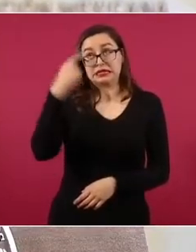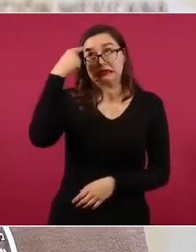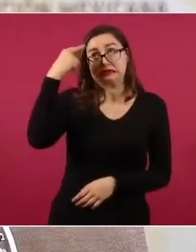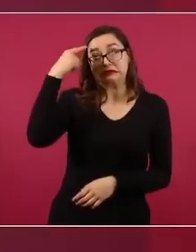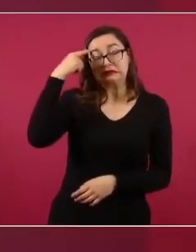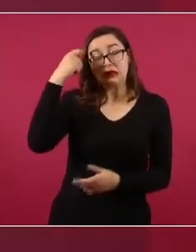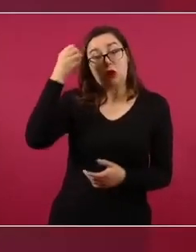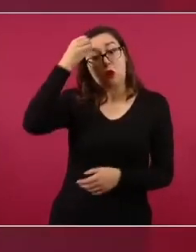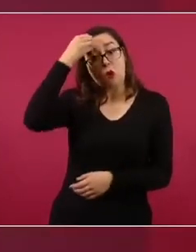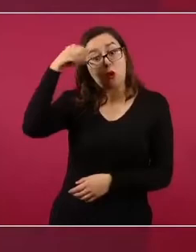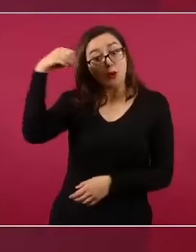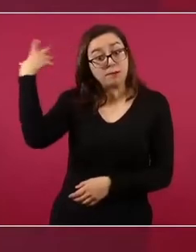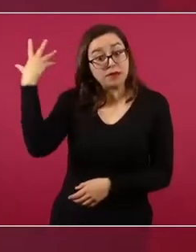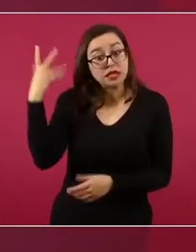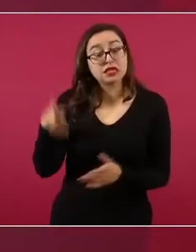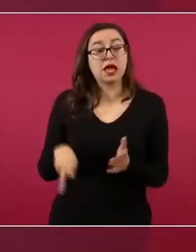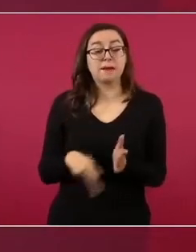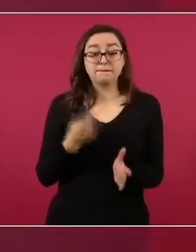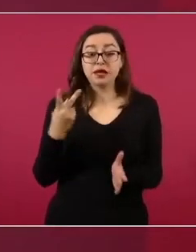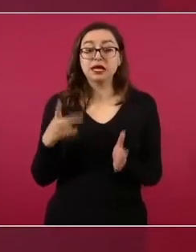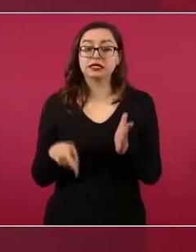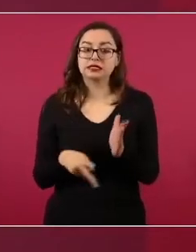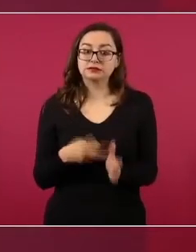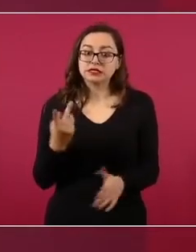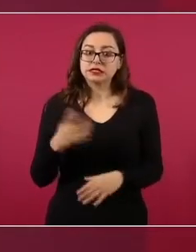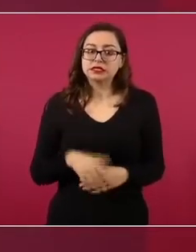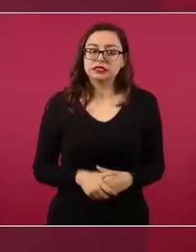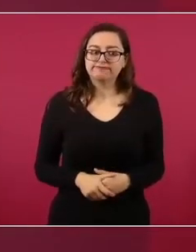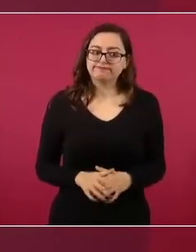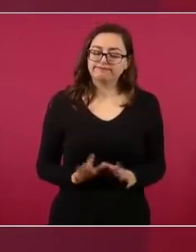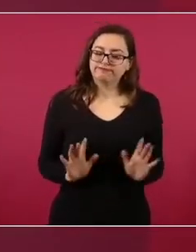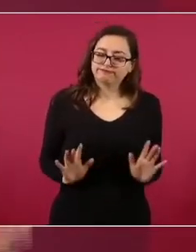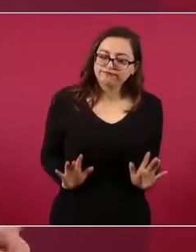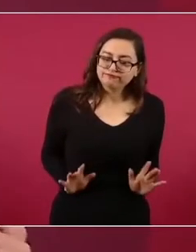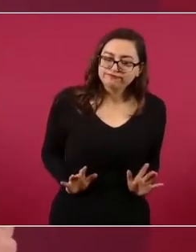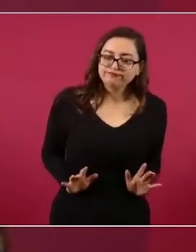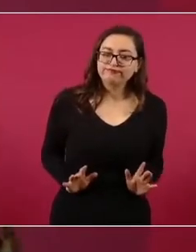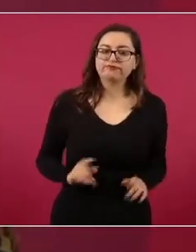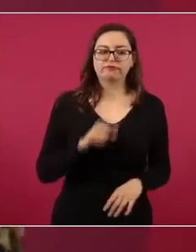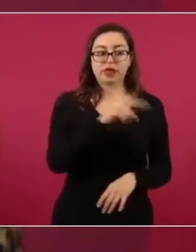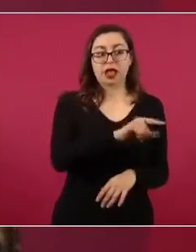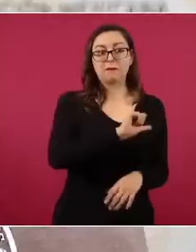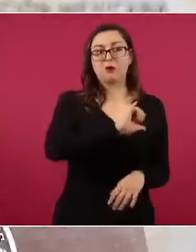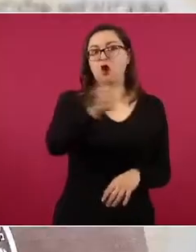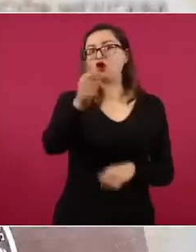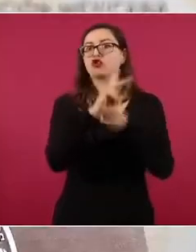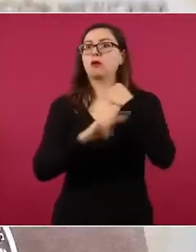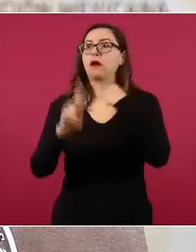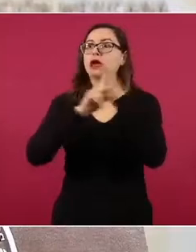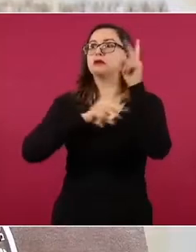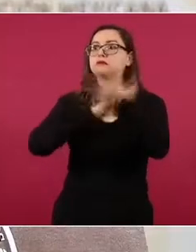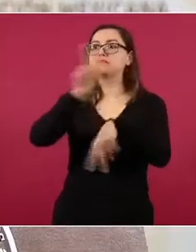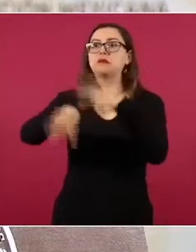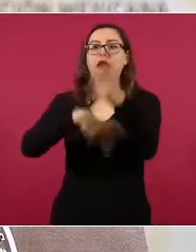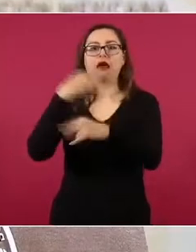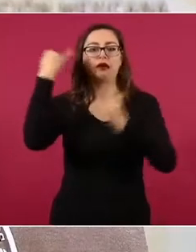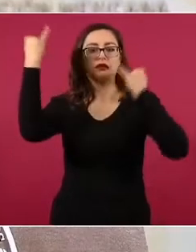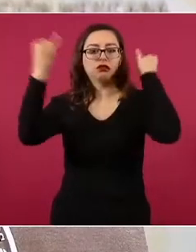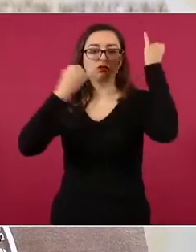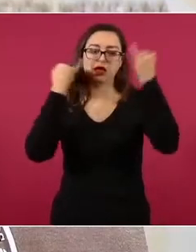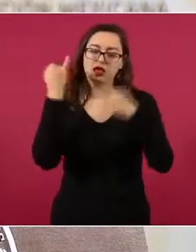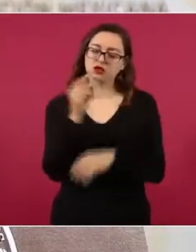y esto para que no ande diciendo cosas que no son en otros países. El 29 de noviembre de